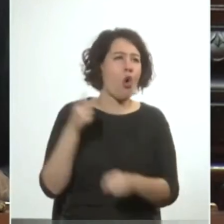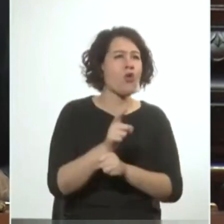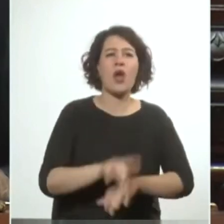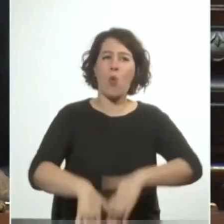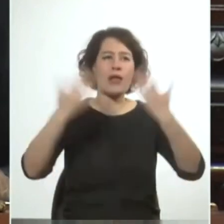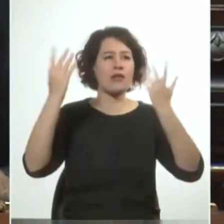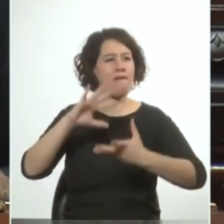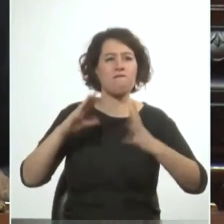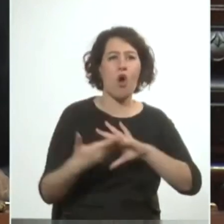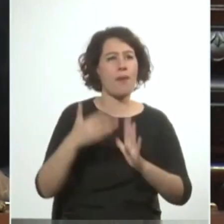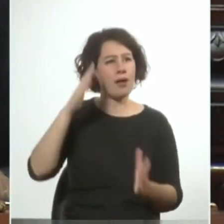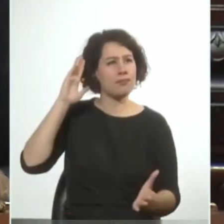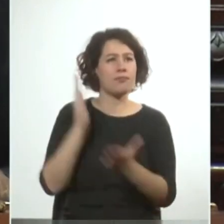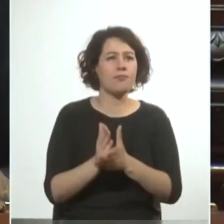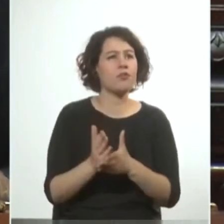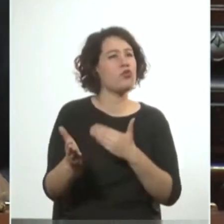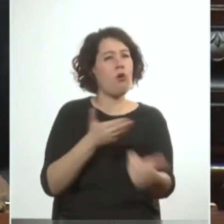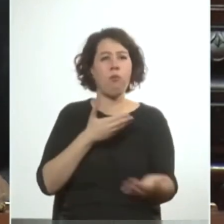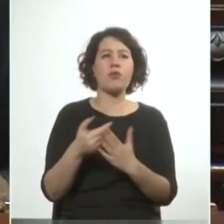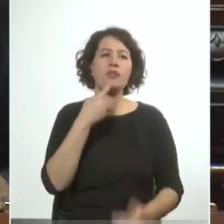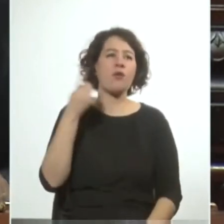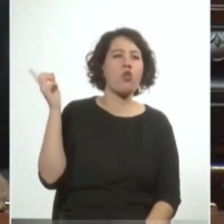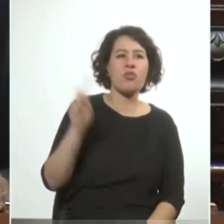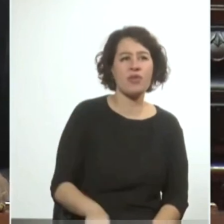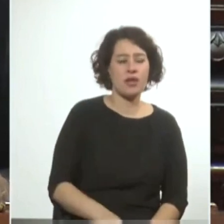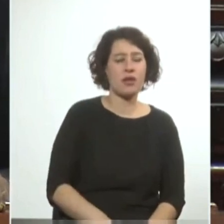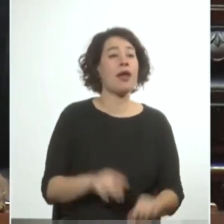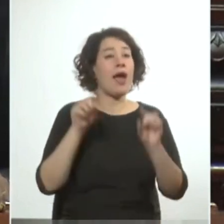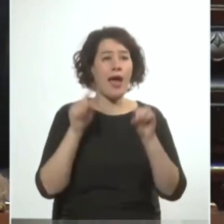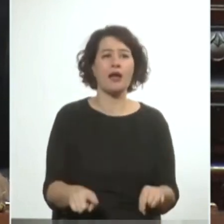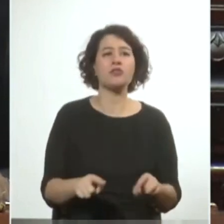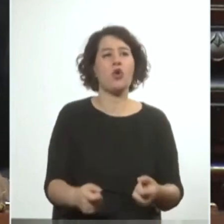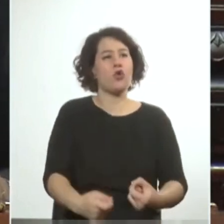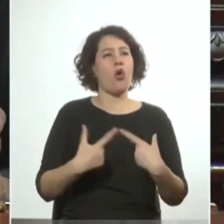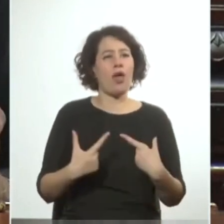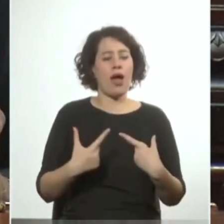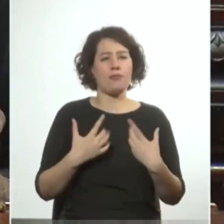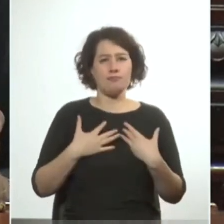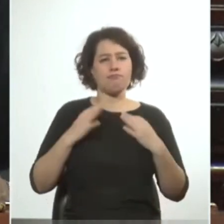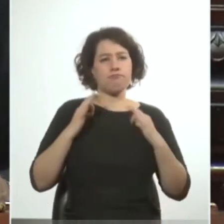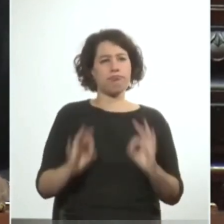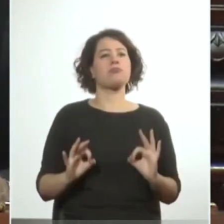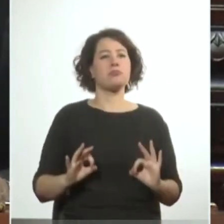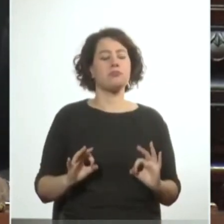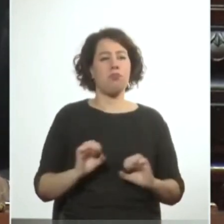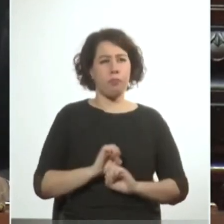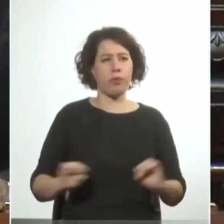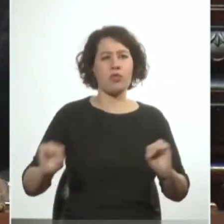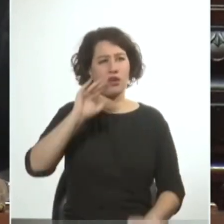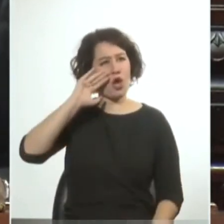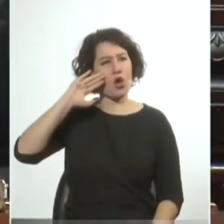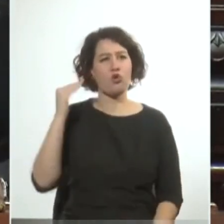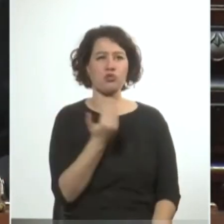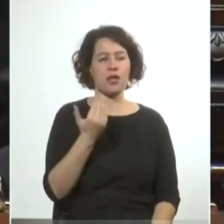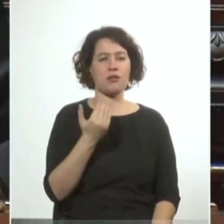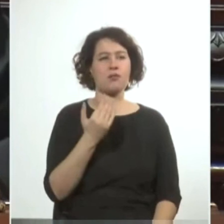tipo de totalitarismo venga de donde venga y eso nos da una comodidad de poder reconocer esto